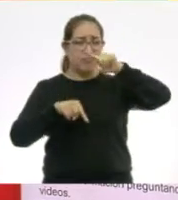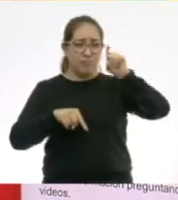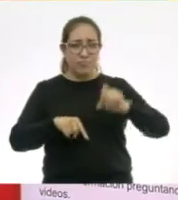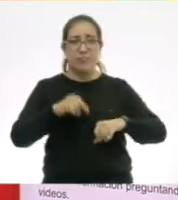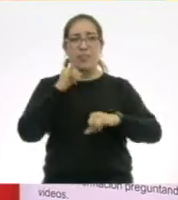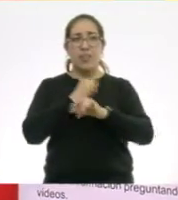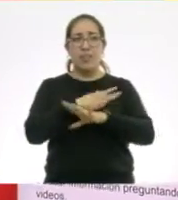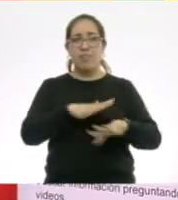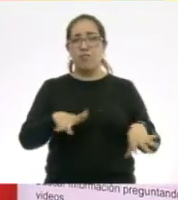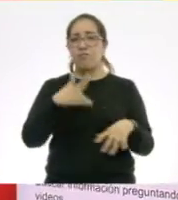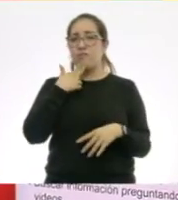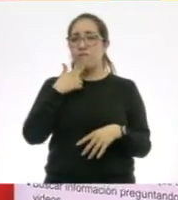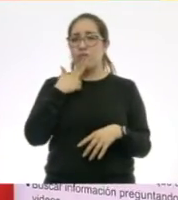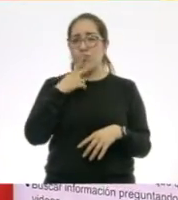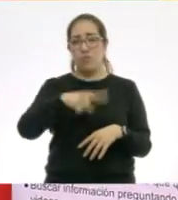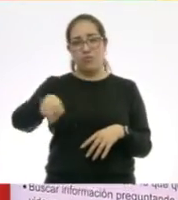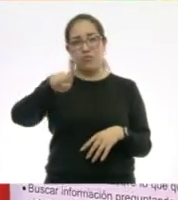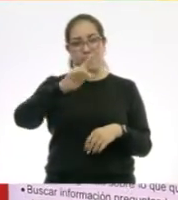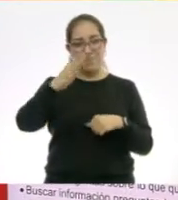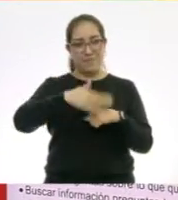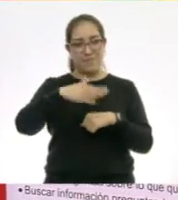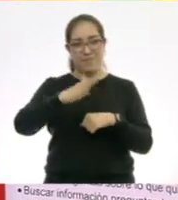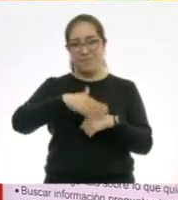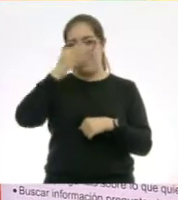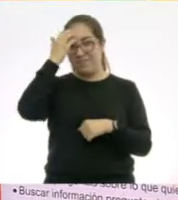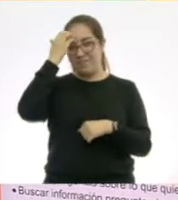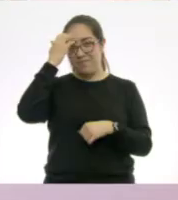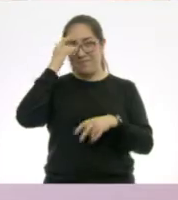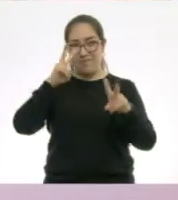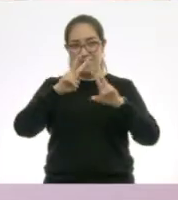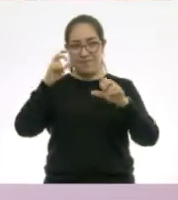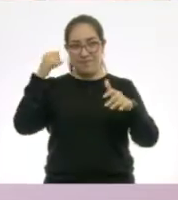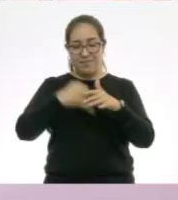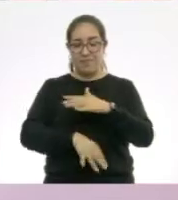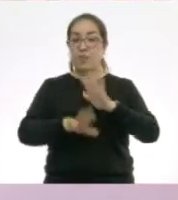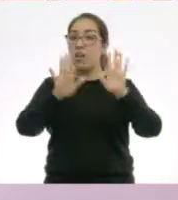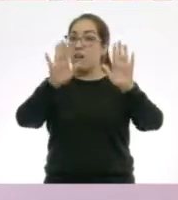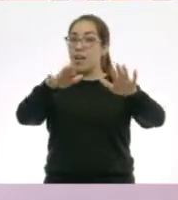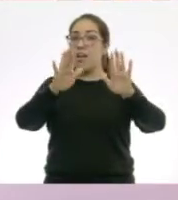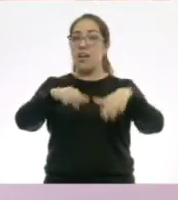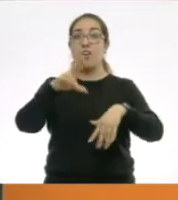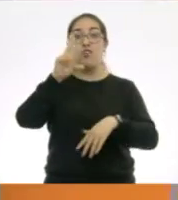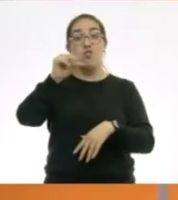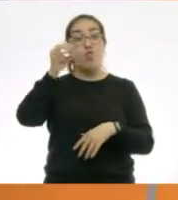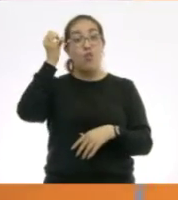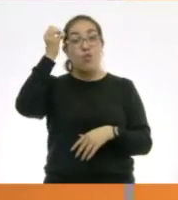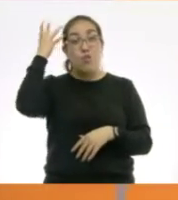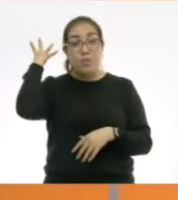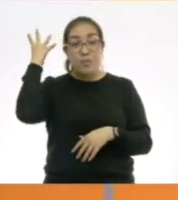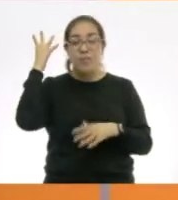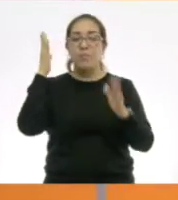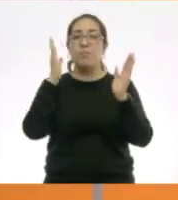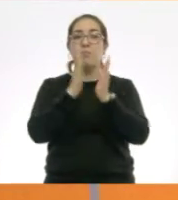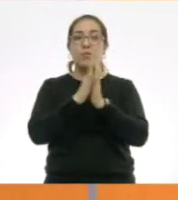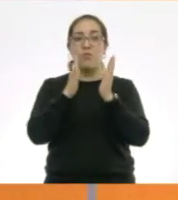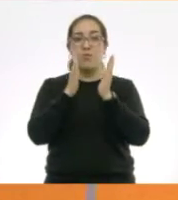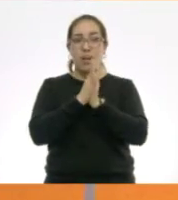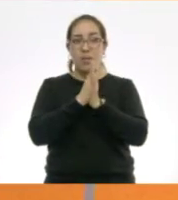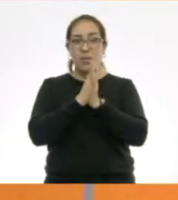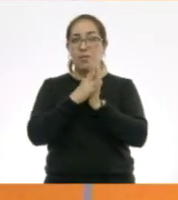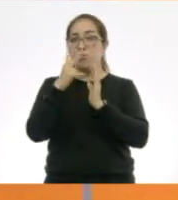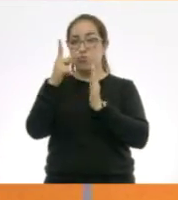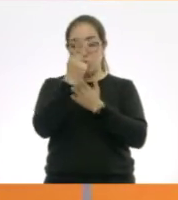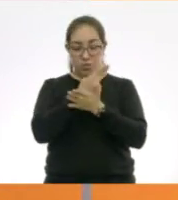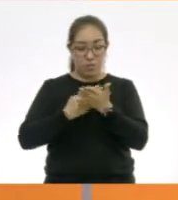nos va a hacer todos unos conocedores en ese tema. No olviden, niñas, niños, por favor, de llevar sus dibujos